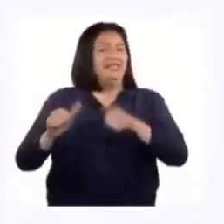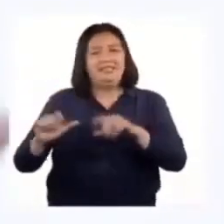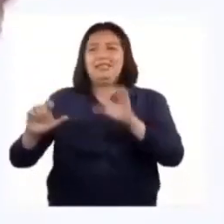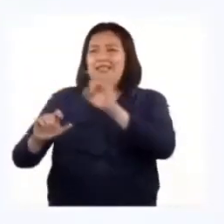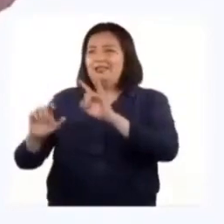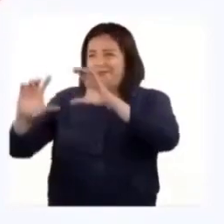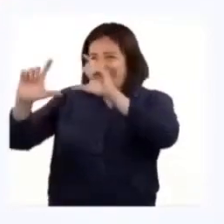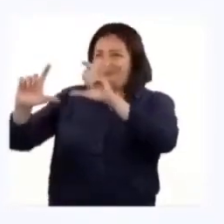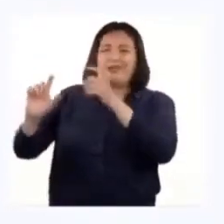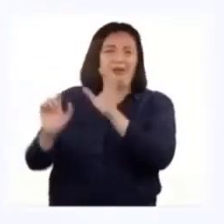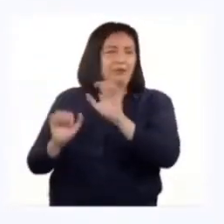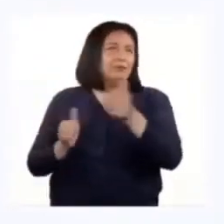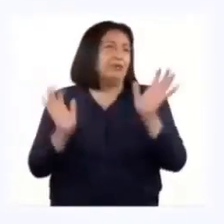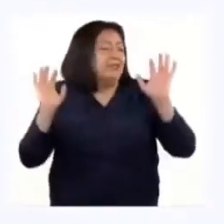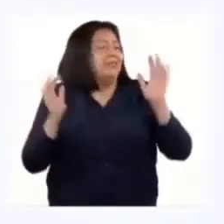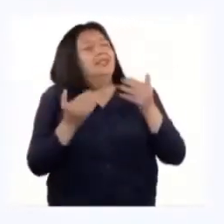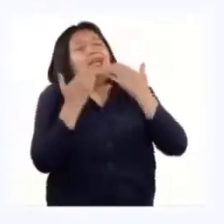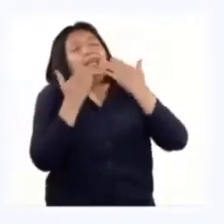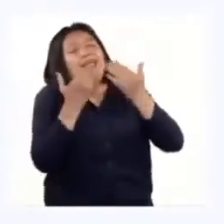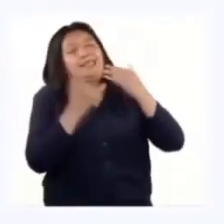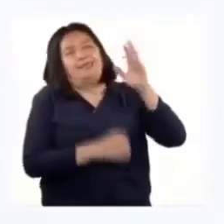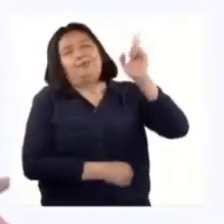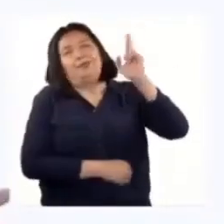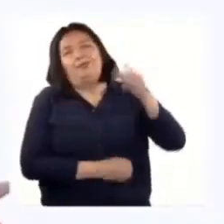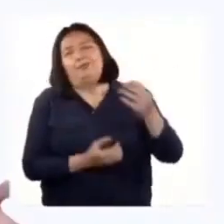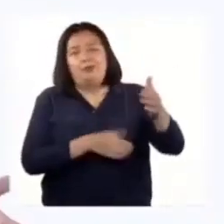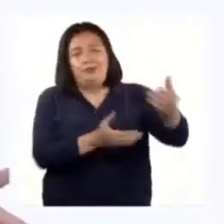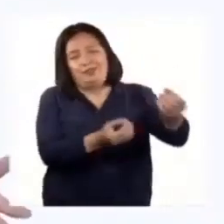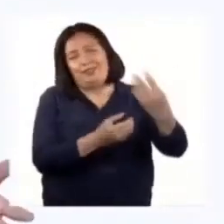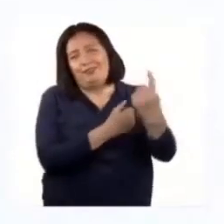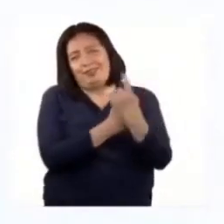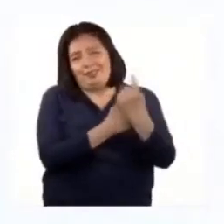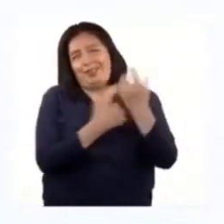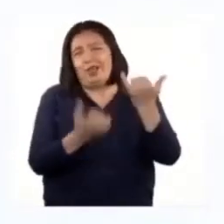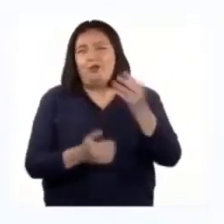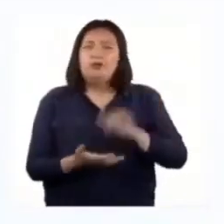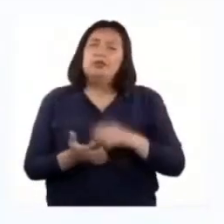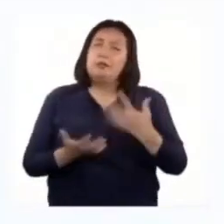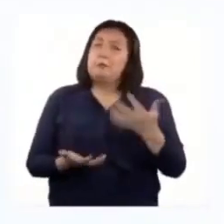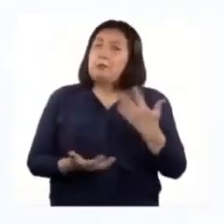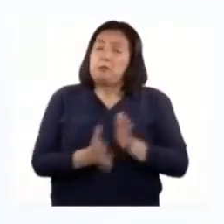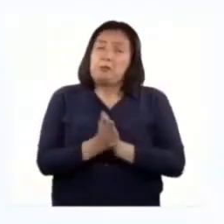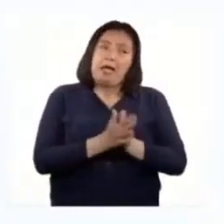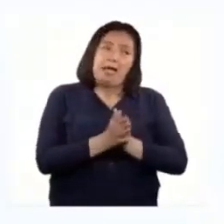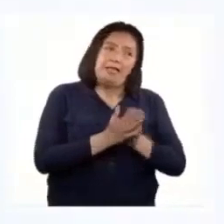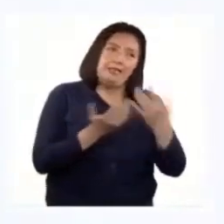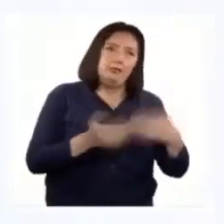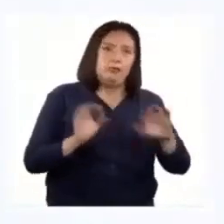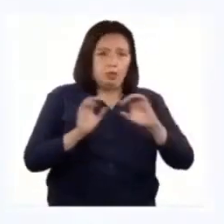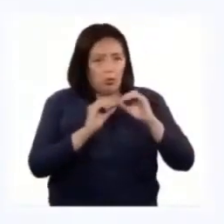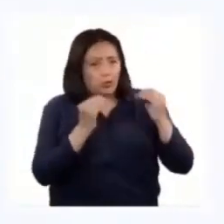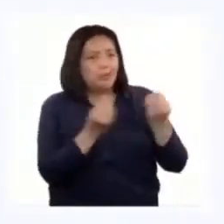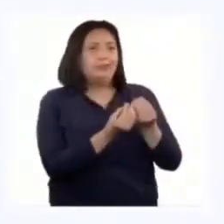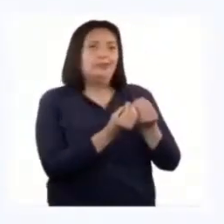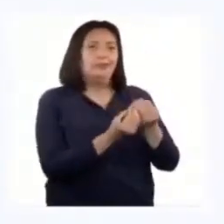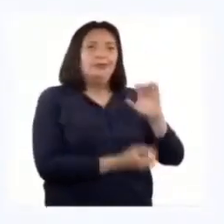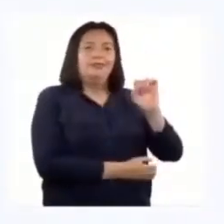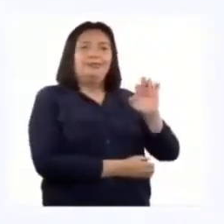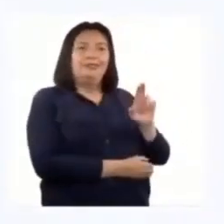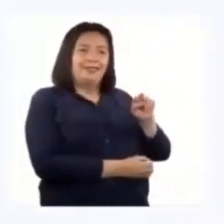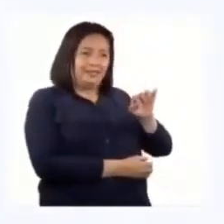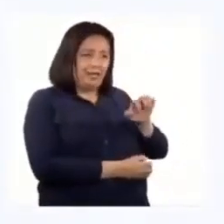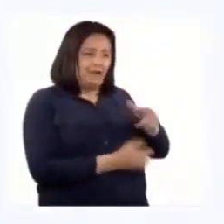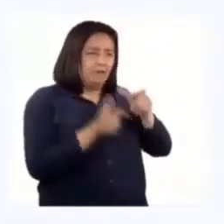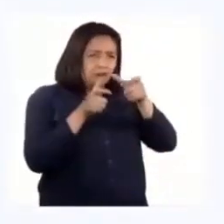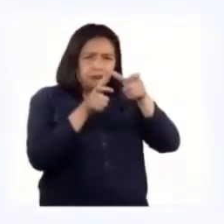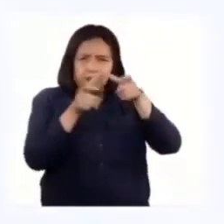trampa! B. En fin, muchísimas gracias, profe, por todo lo compartido el día de hoy. B. Ha sido muy alentador saber que hay organizaciones como el CERNAM